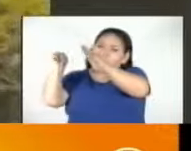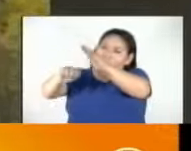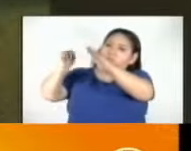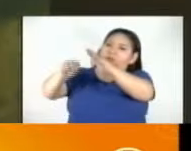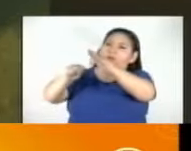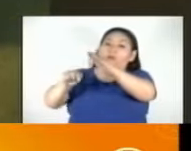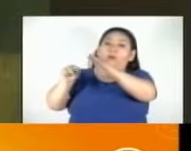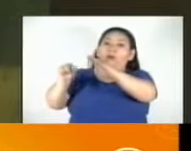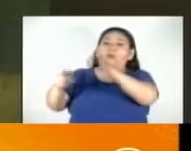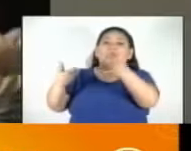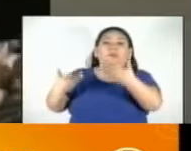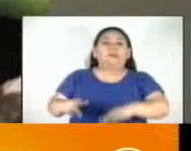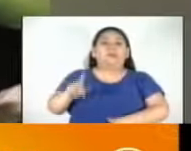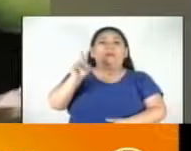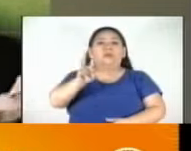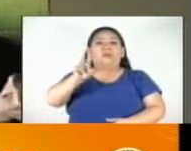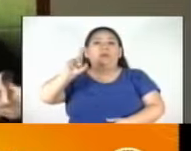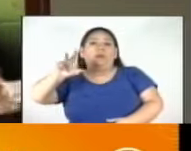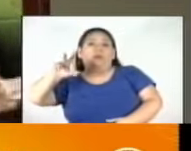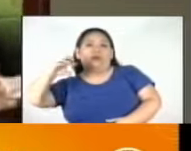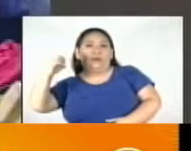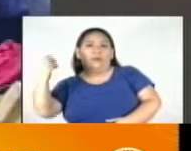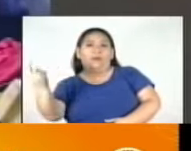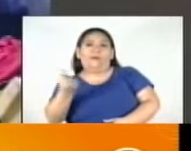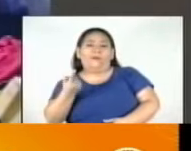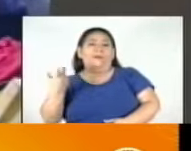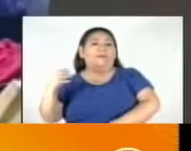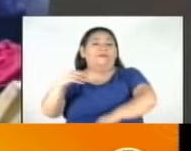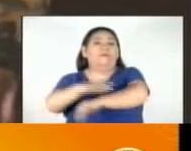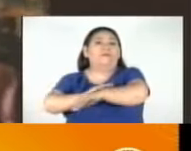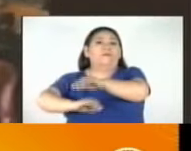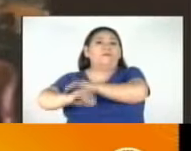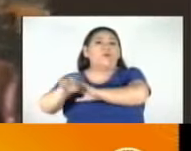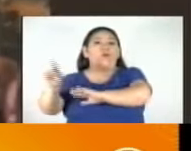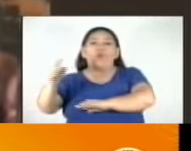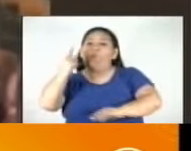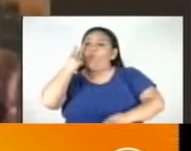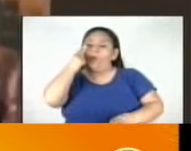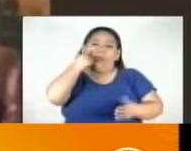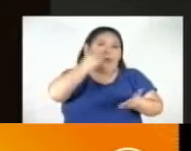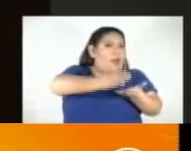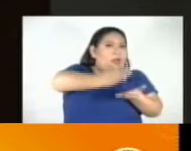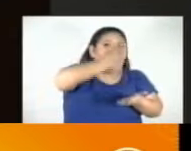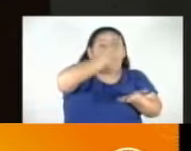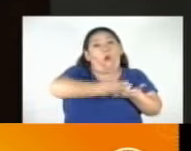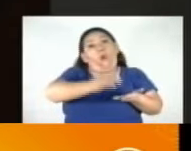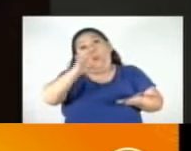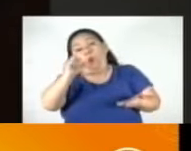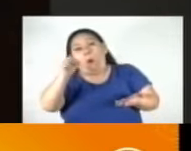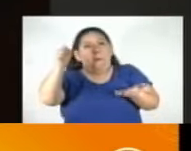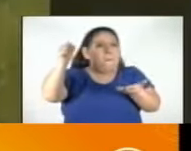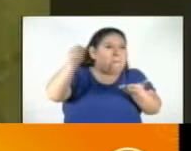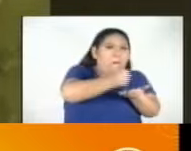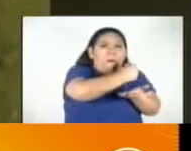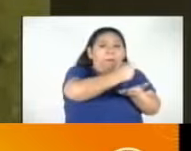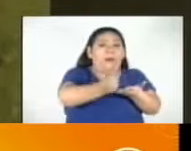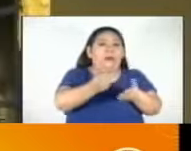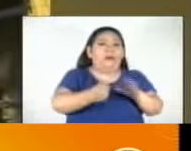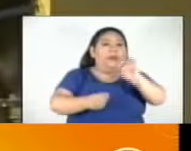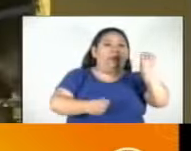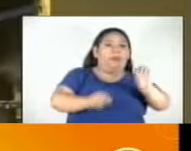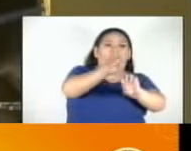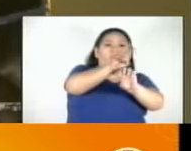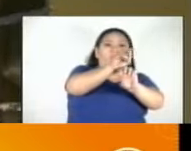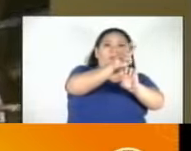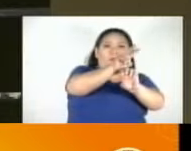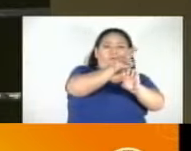Son más de 130 personas detenidas por desatender o maltratar animales en el país desde enero